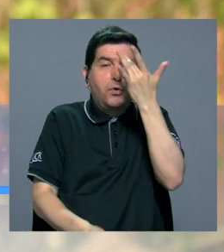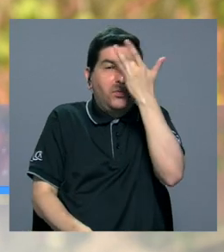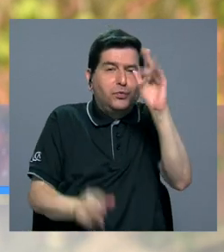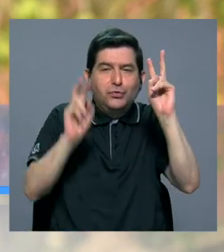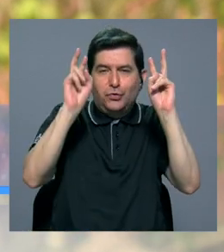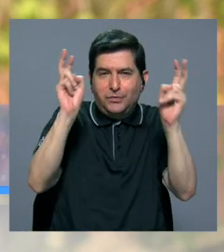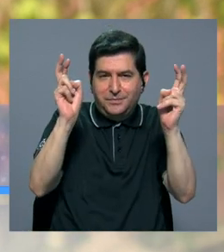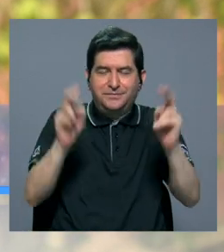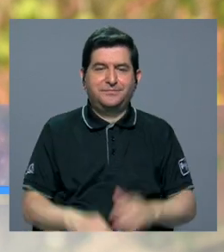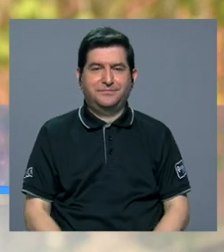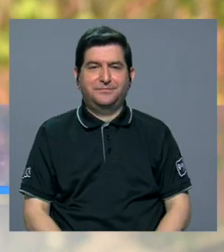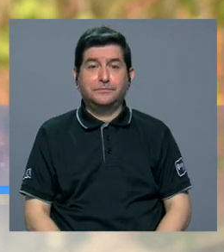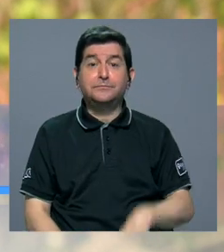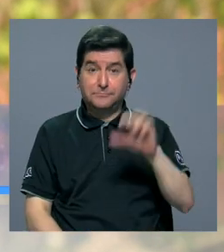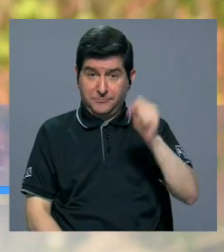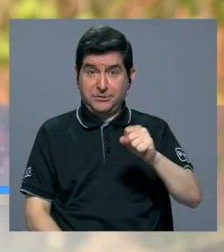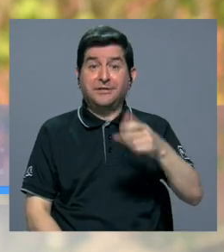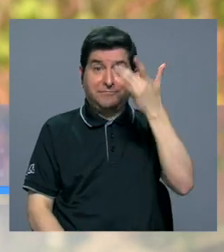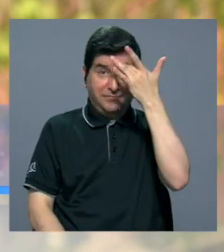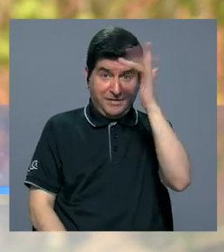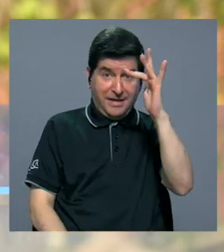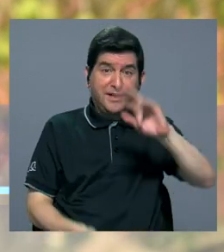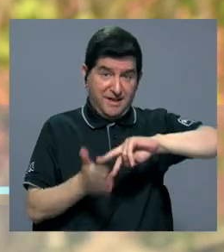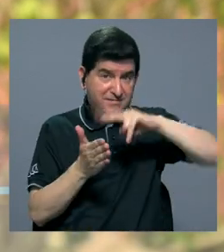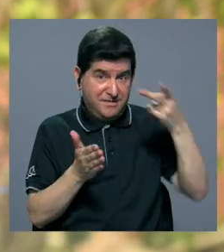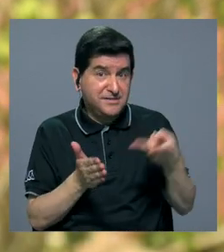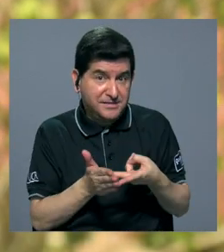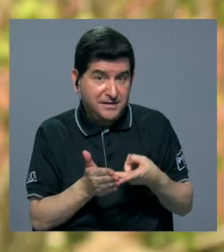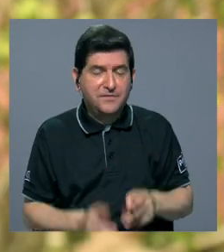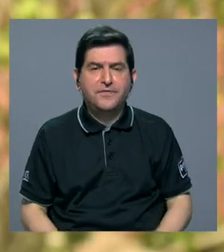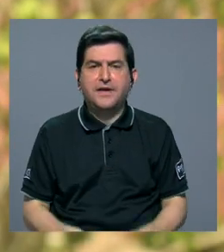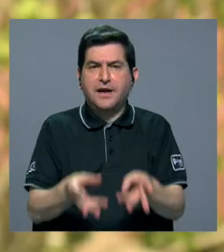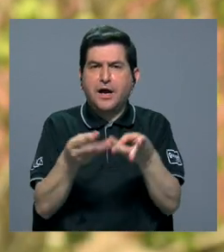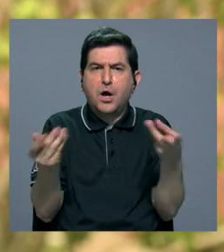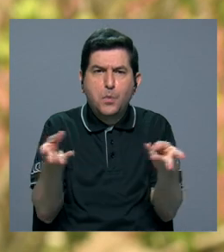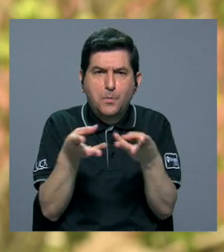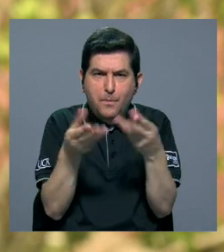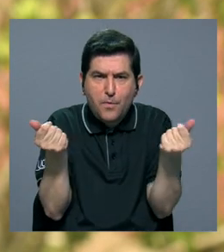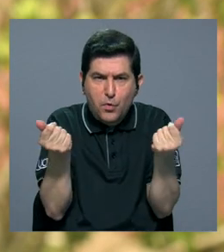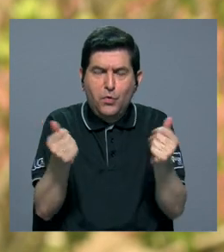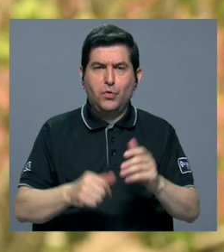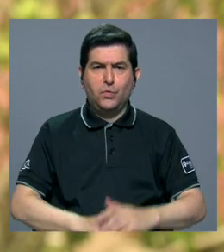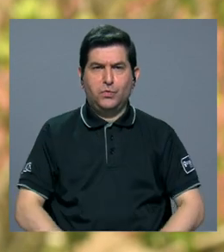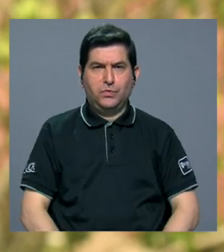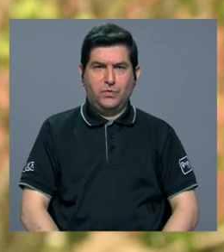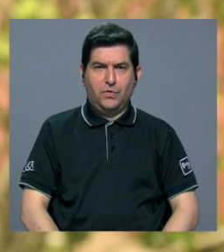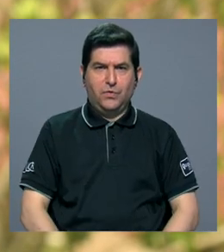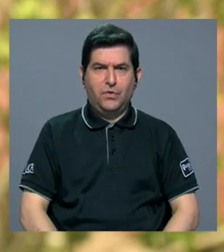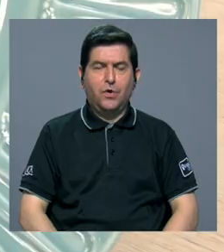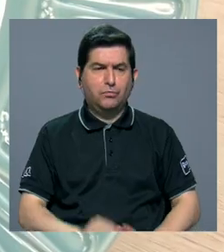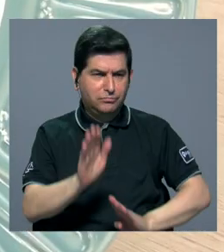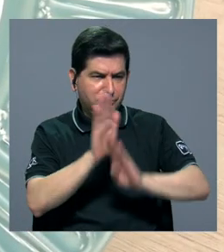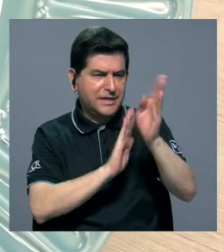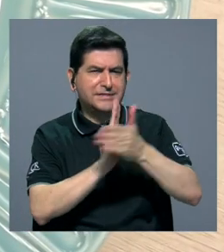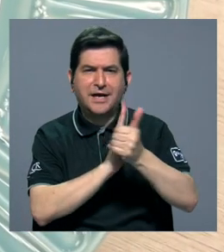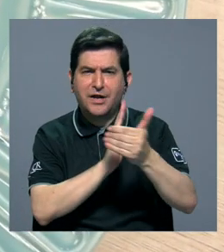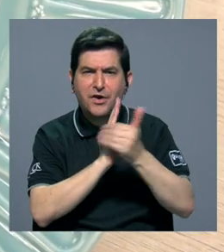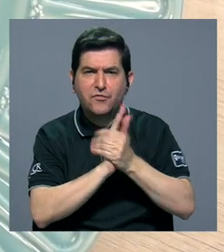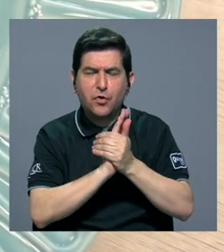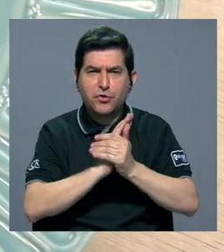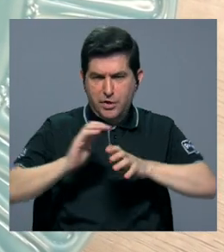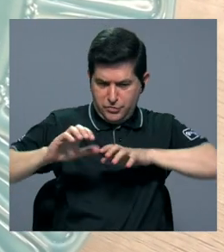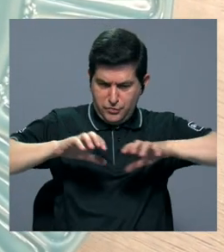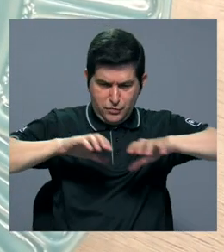smart, es decir, fuera inteligente, eso quiere decir que el producto desarrolla las habilidades